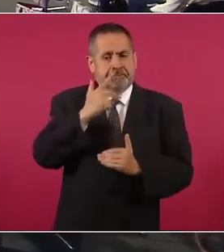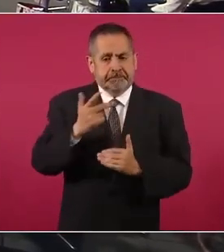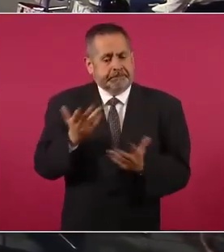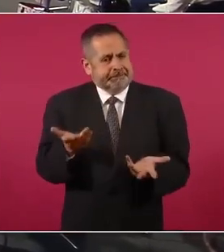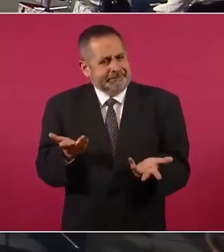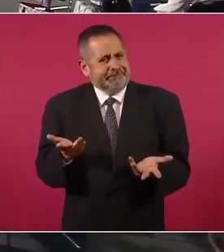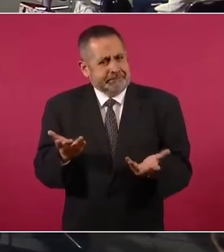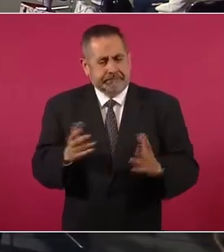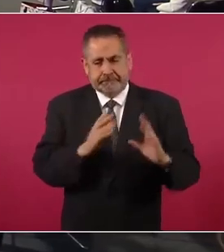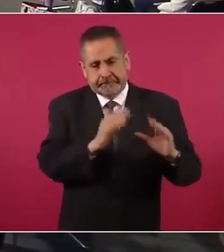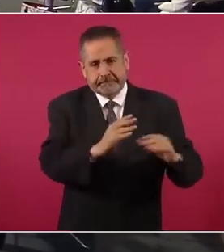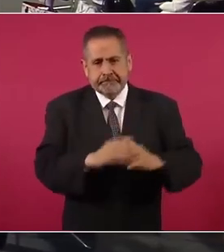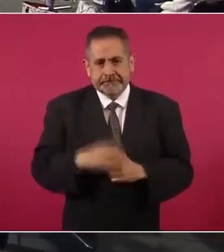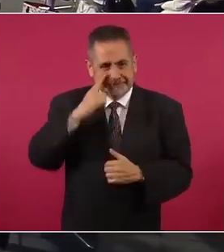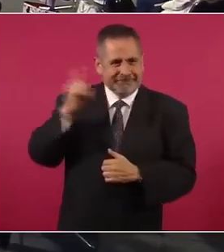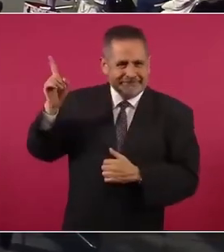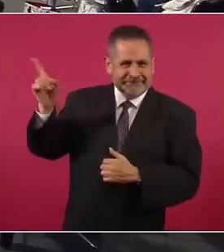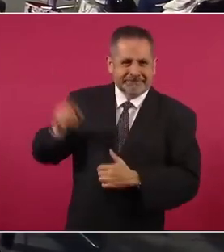A ver,